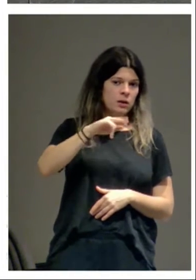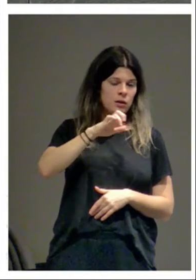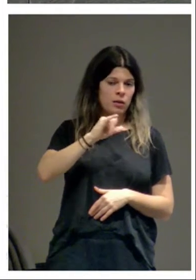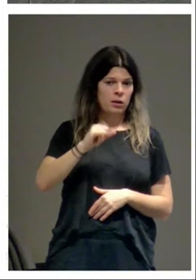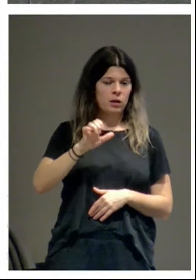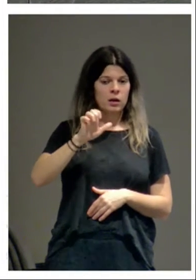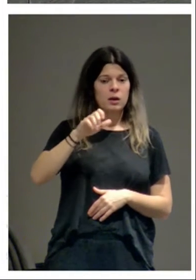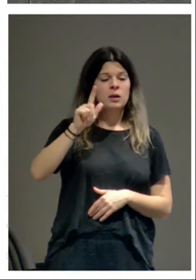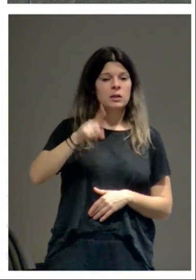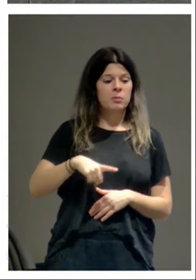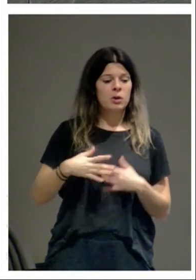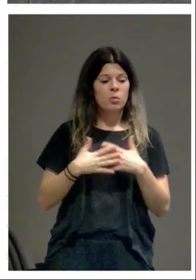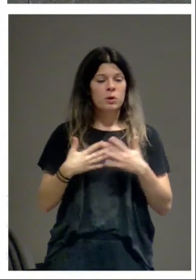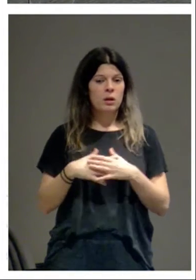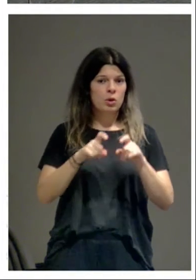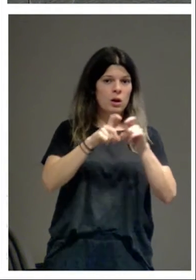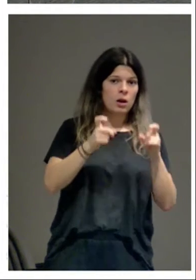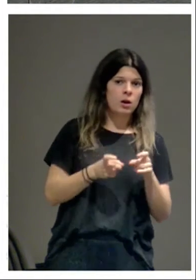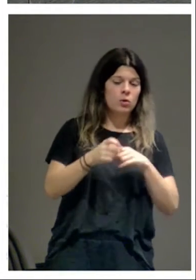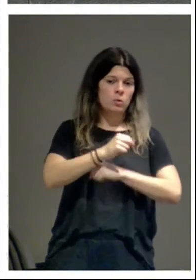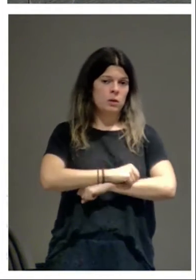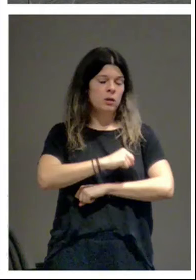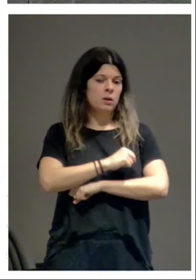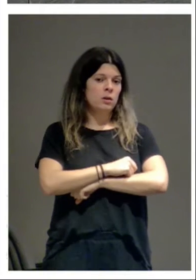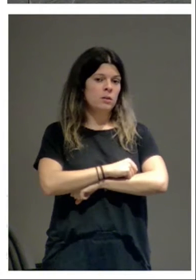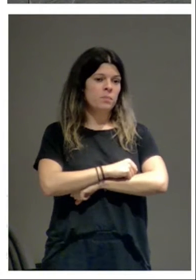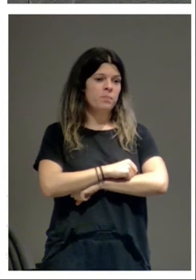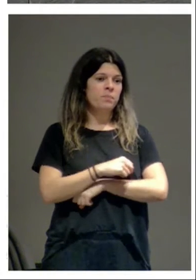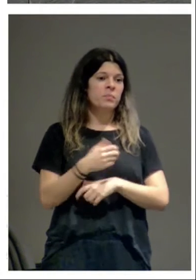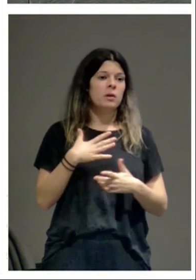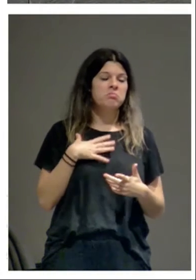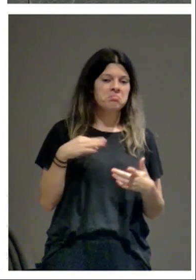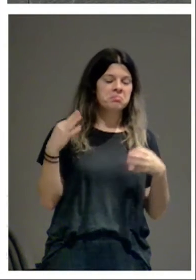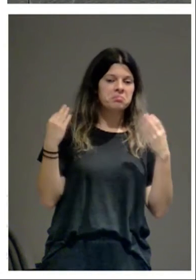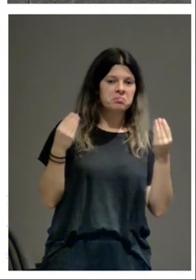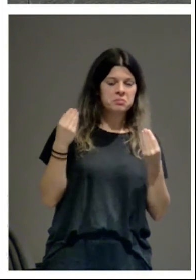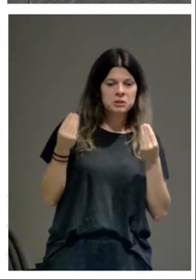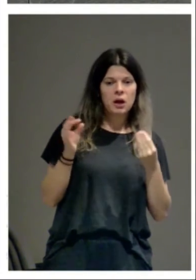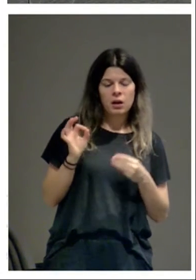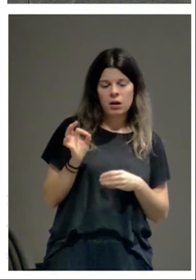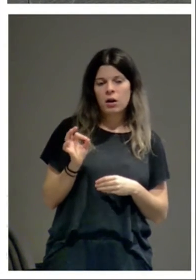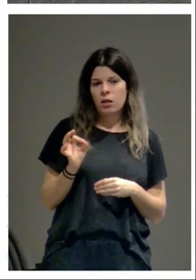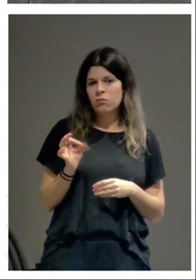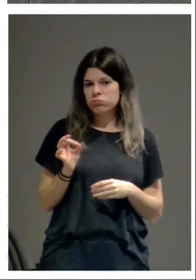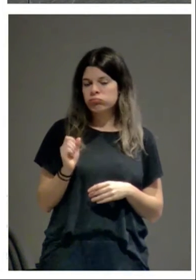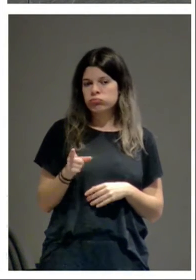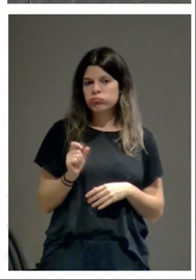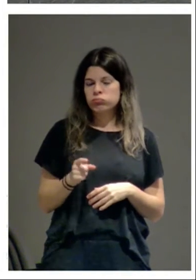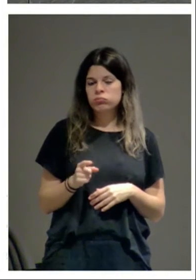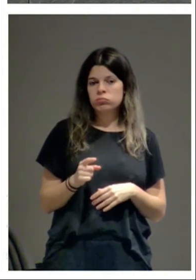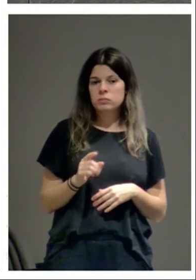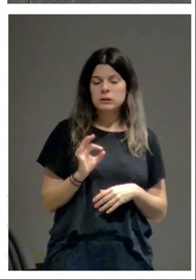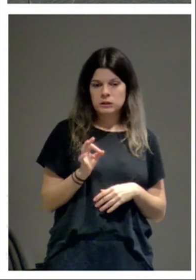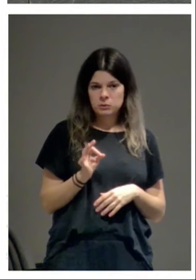combinaciones de arcos ciegos y ventanas. Y podemos pensar, no, es muy común y es verdad, es muy